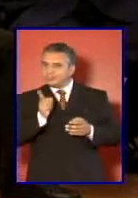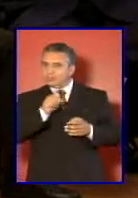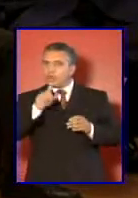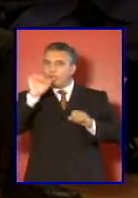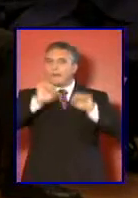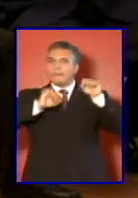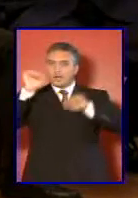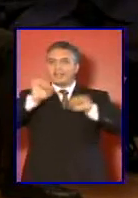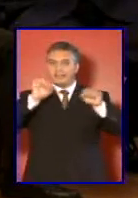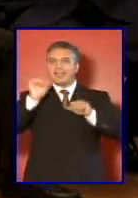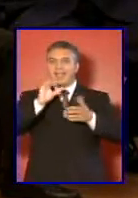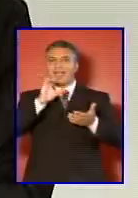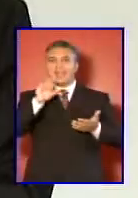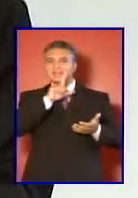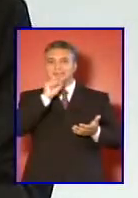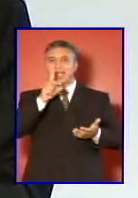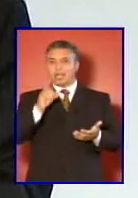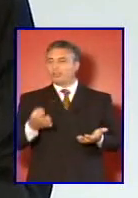política de Estado?